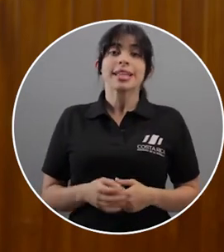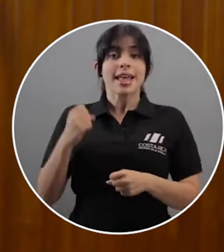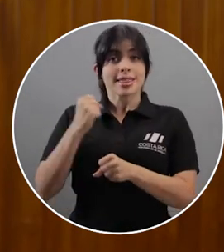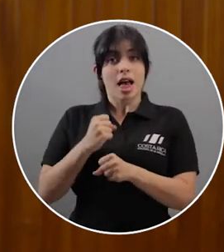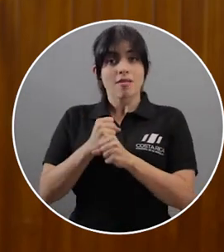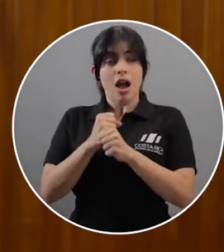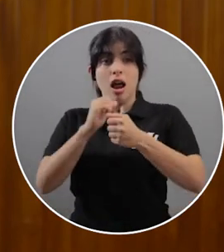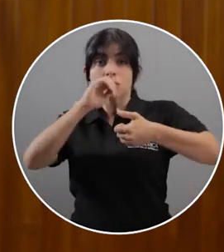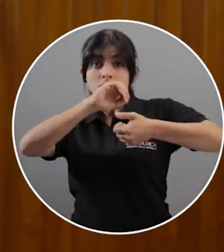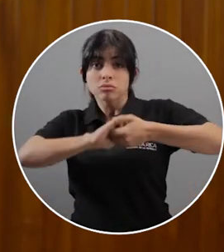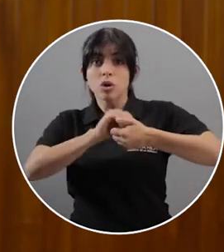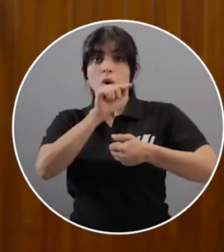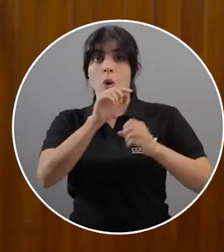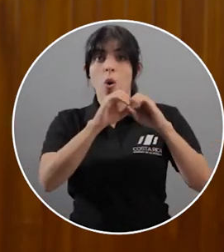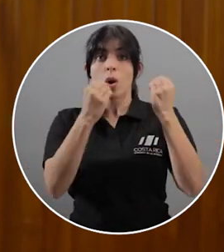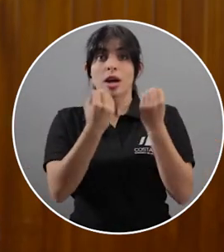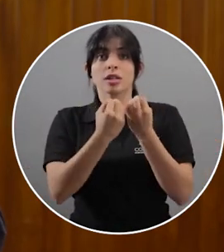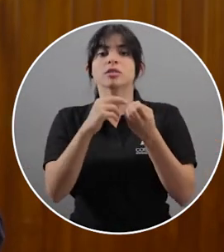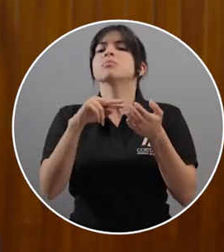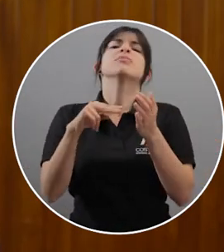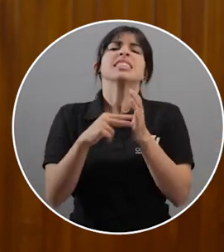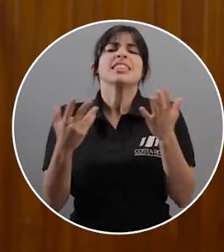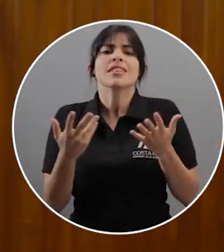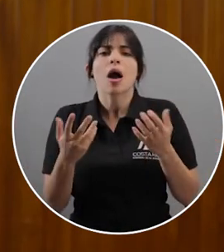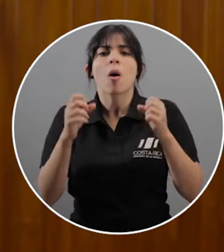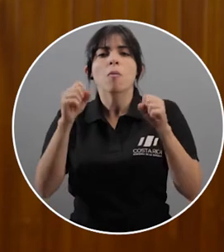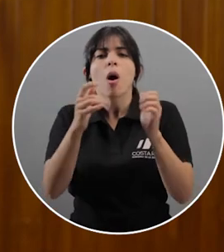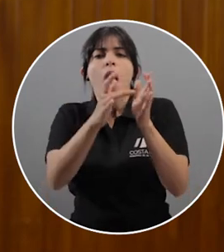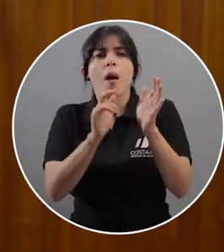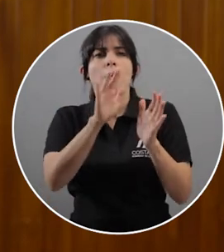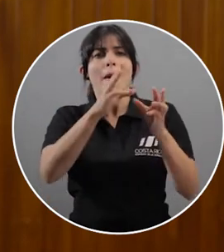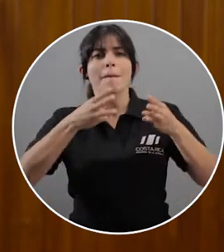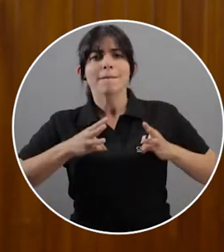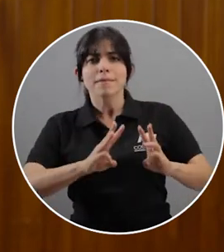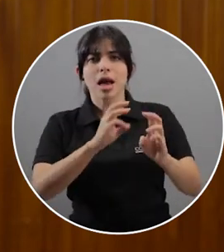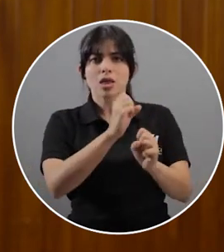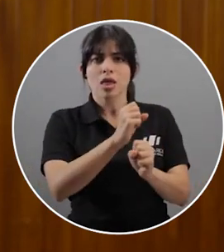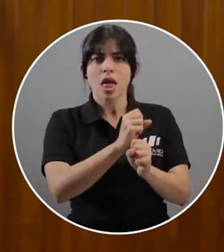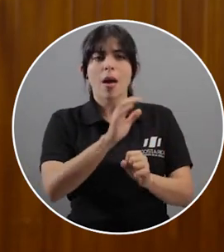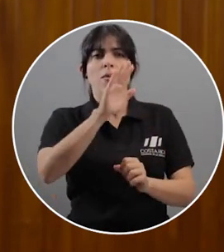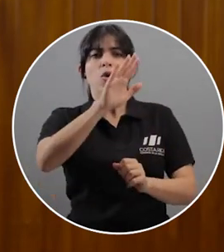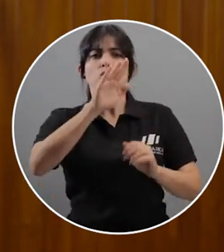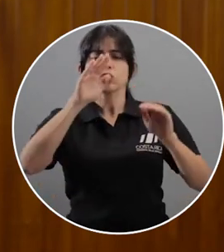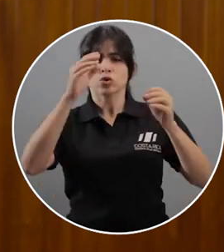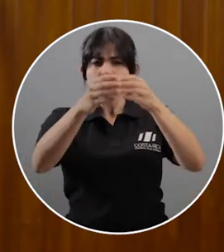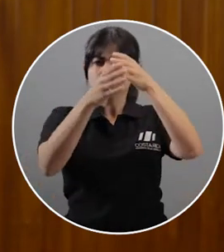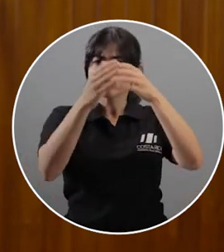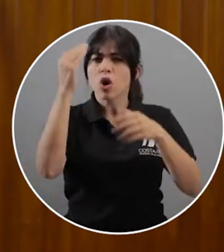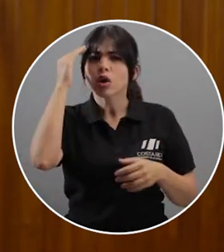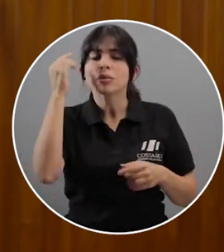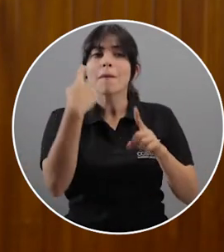Trabajar de la mano de esta organización significa aprovechar sus métodos de trabajo, su acervo de